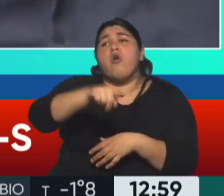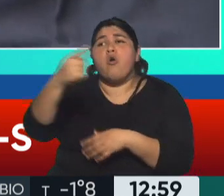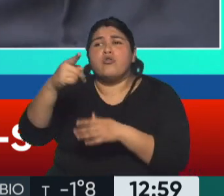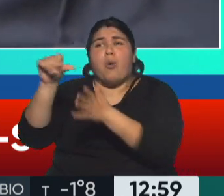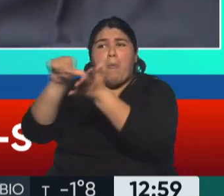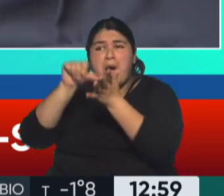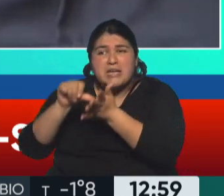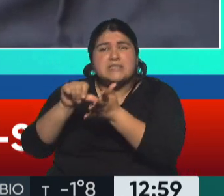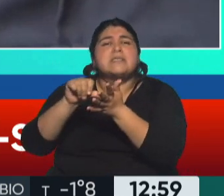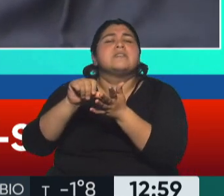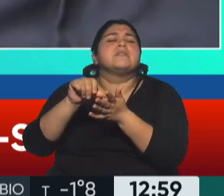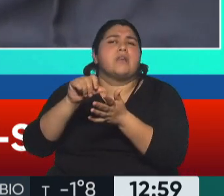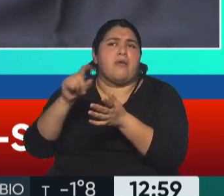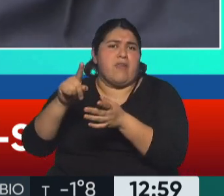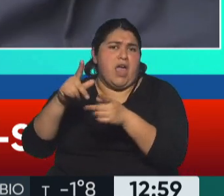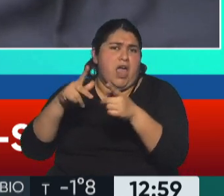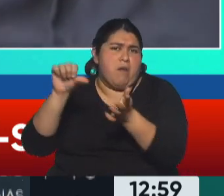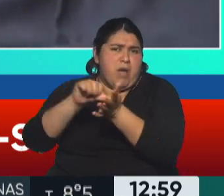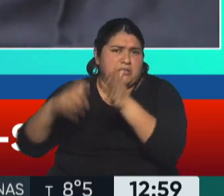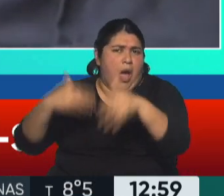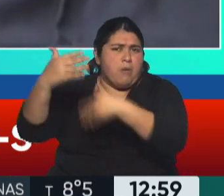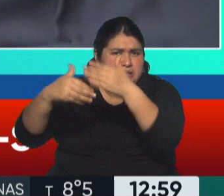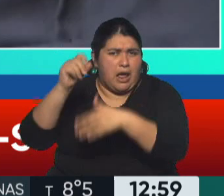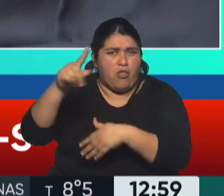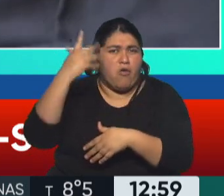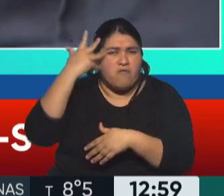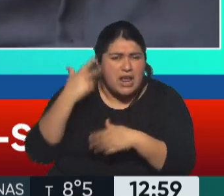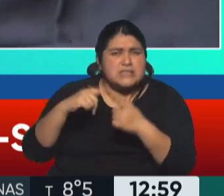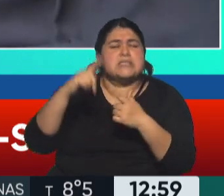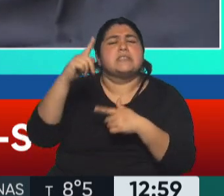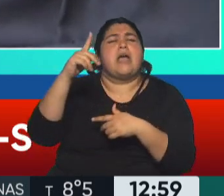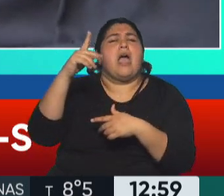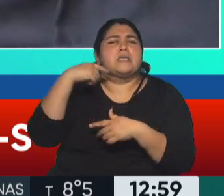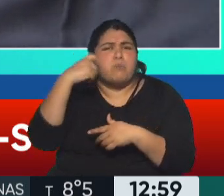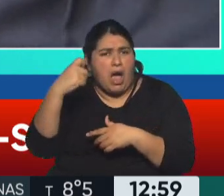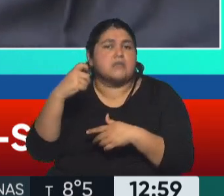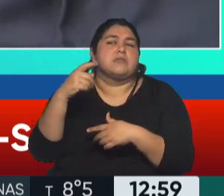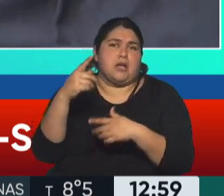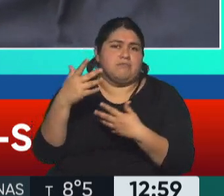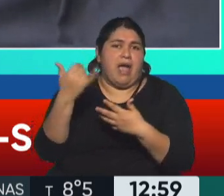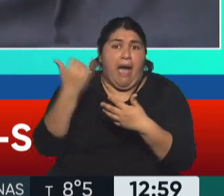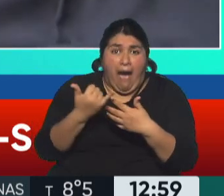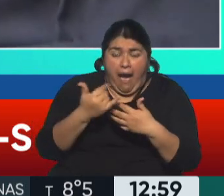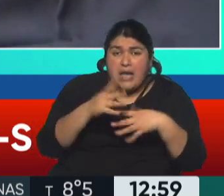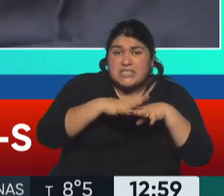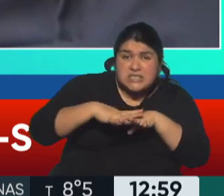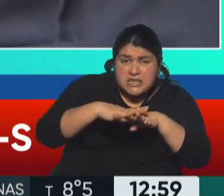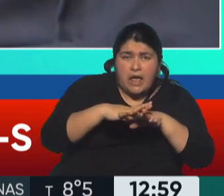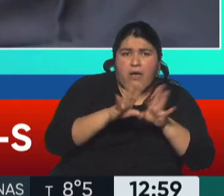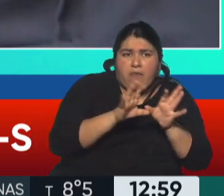del capitalismo avanzado como Francia, España. Y ahora esas redes de inteligencia